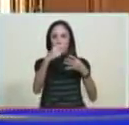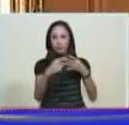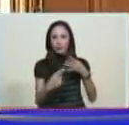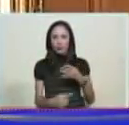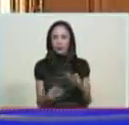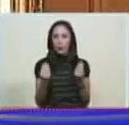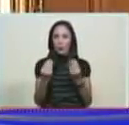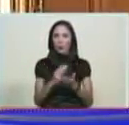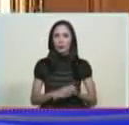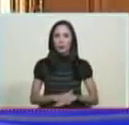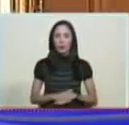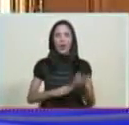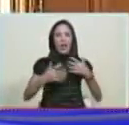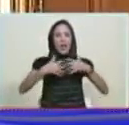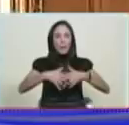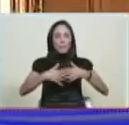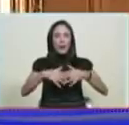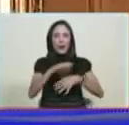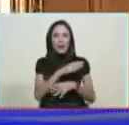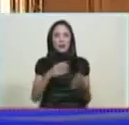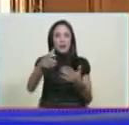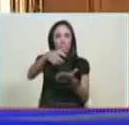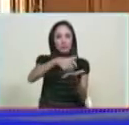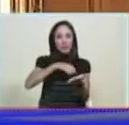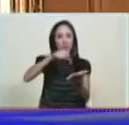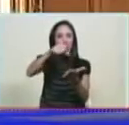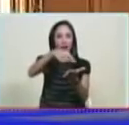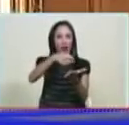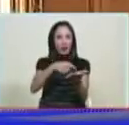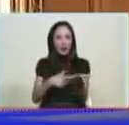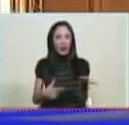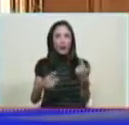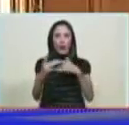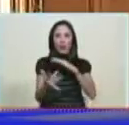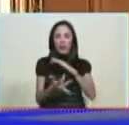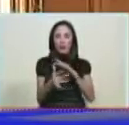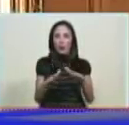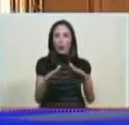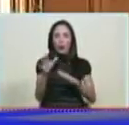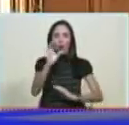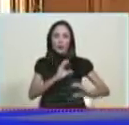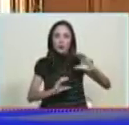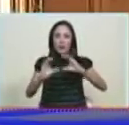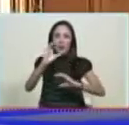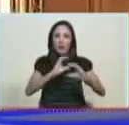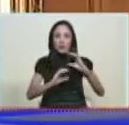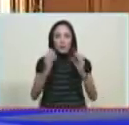en desarrollo industrial agrícola agroindustrial tecnológico científico